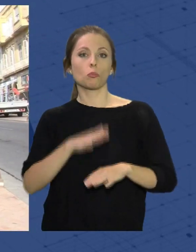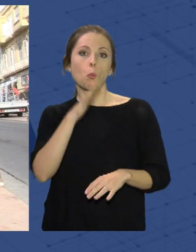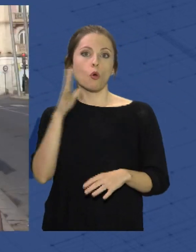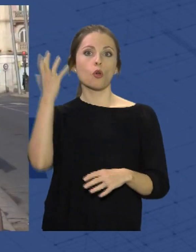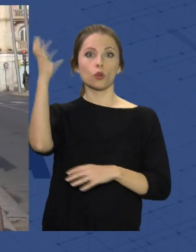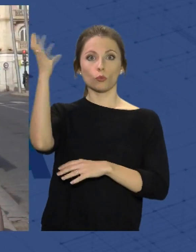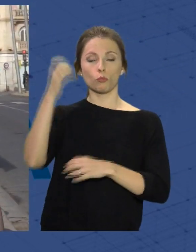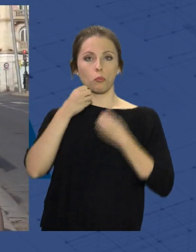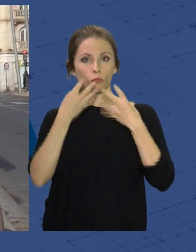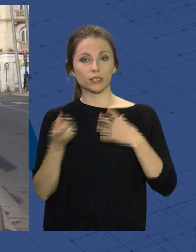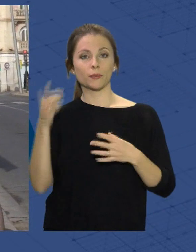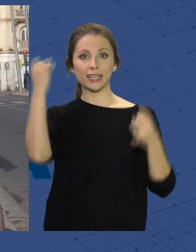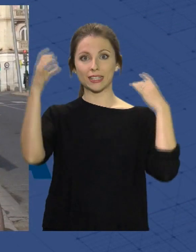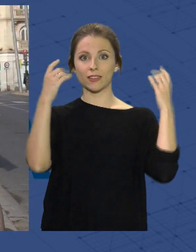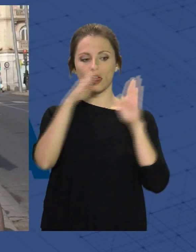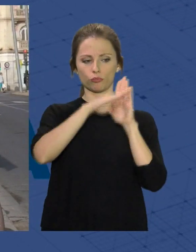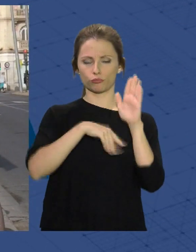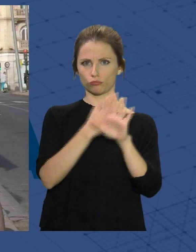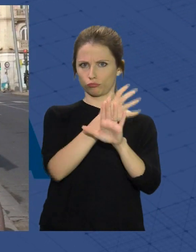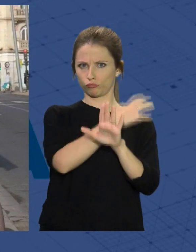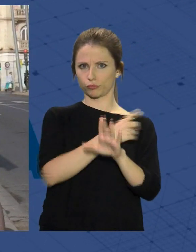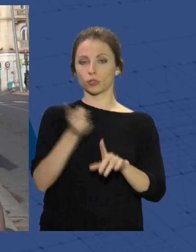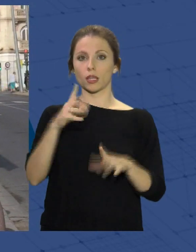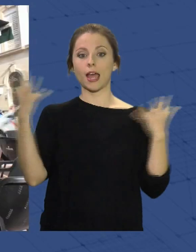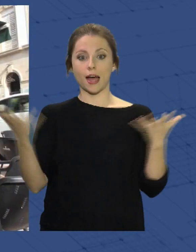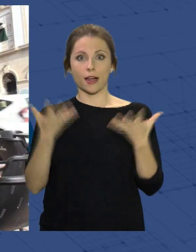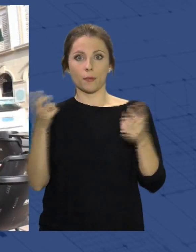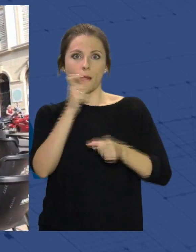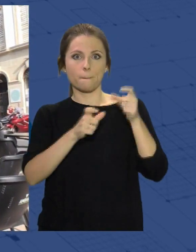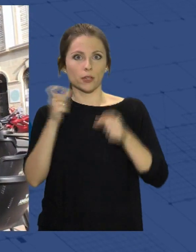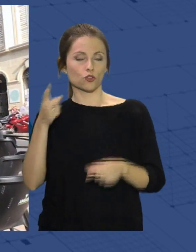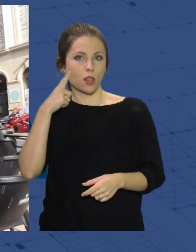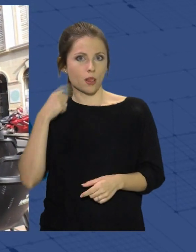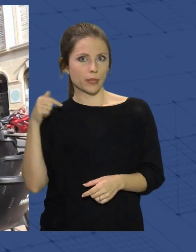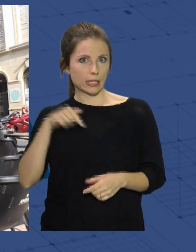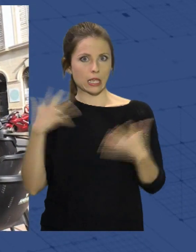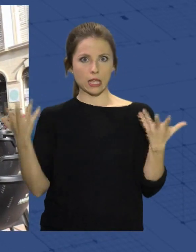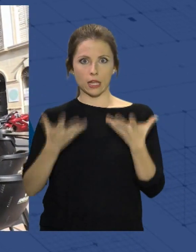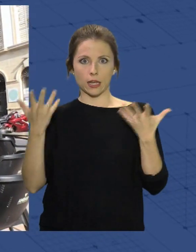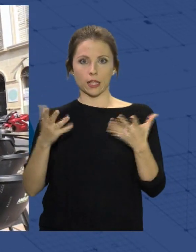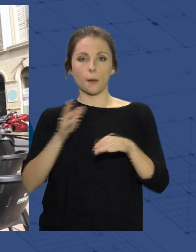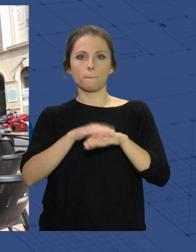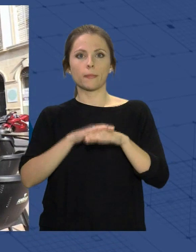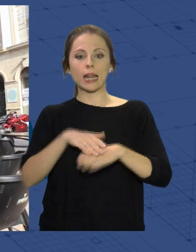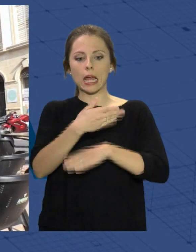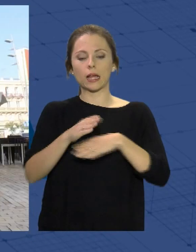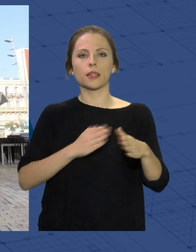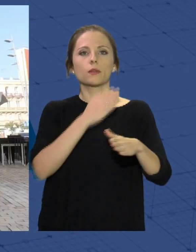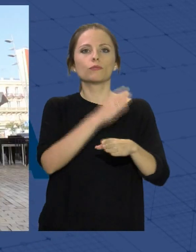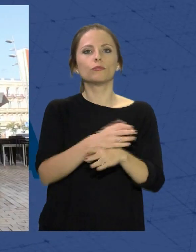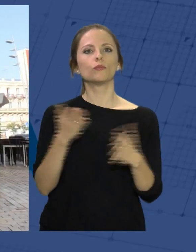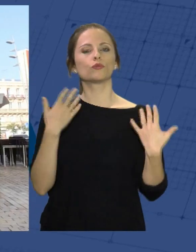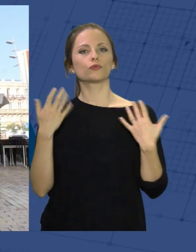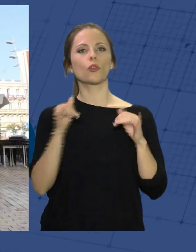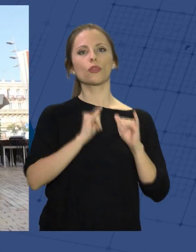y las numerosas actividades programadas han animado a la gran mayoría de los almerienses a salir y a disfrutar tanto de la